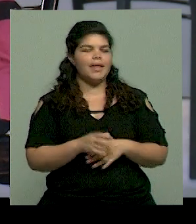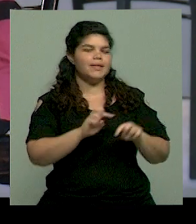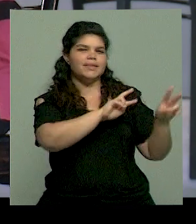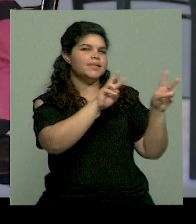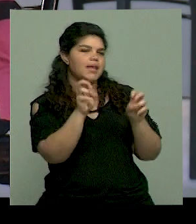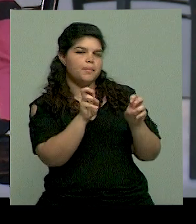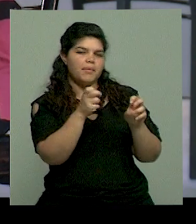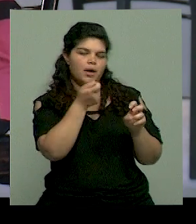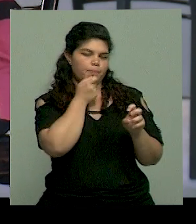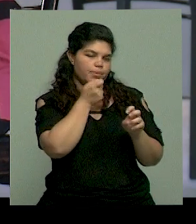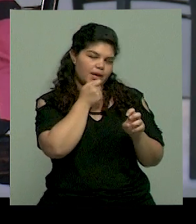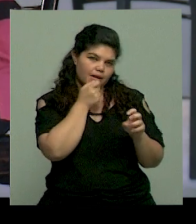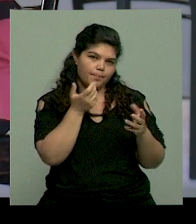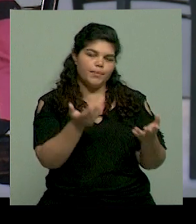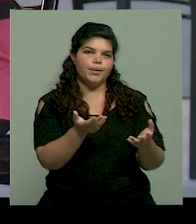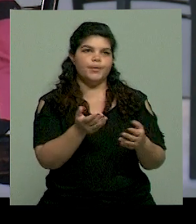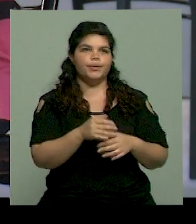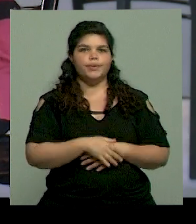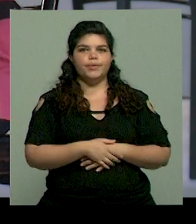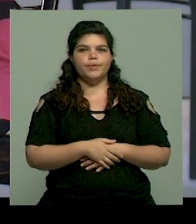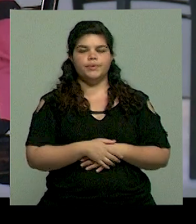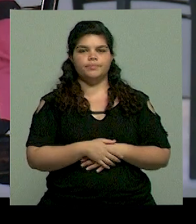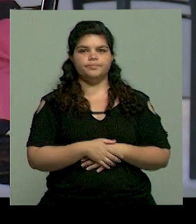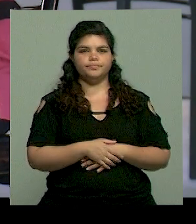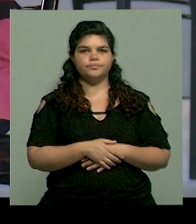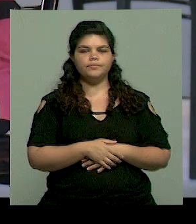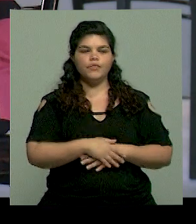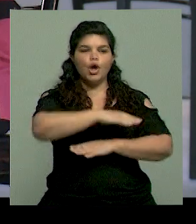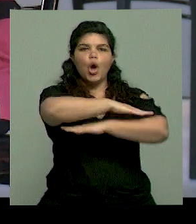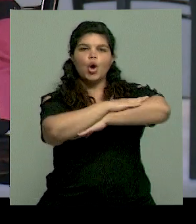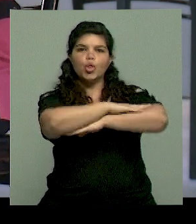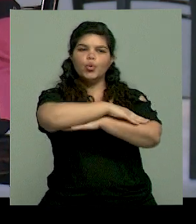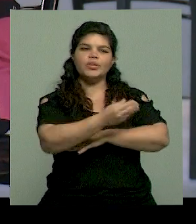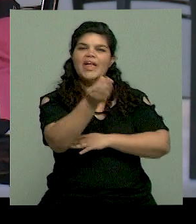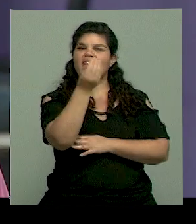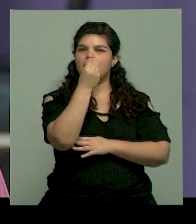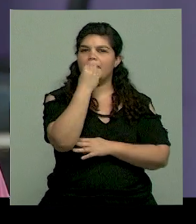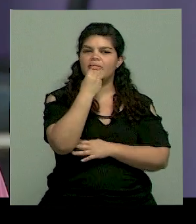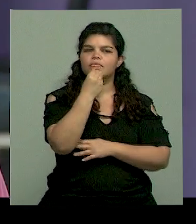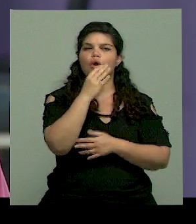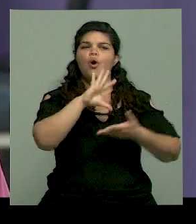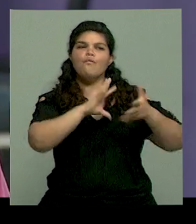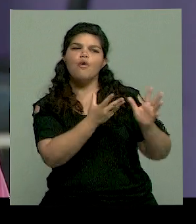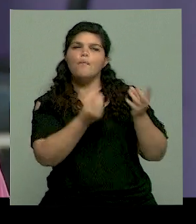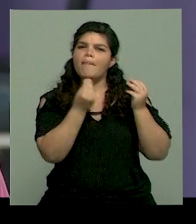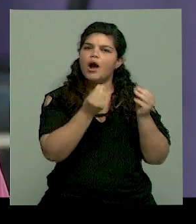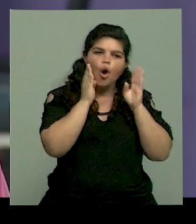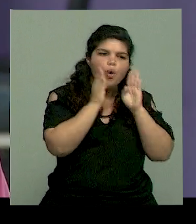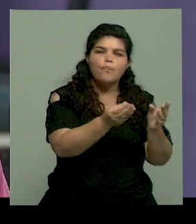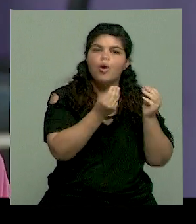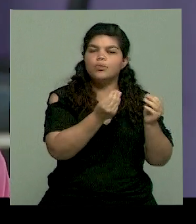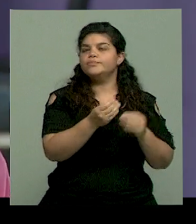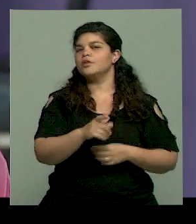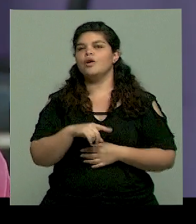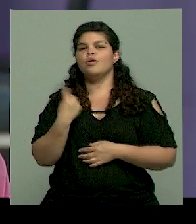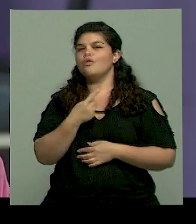ver, por ejemplo, con la problemática de la conducta alimentaria? Por ahora estamos trabajando solo en